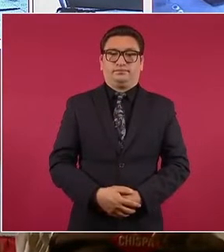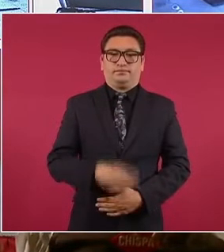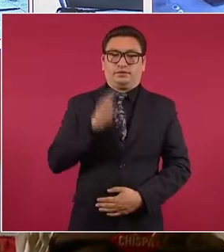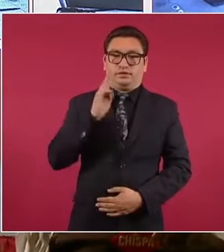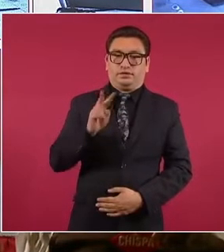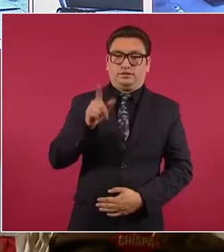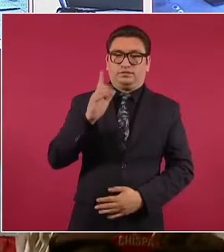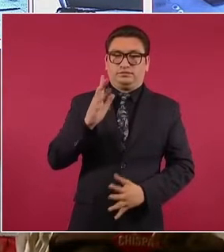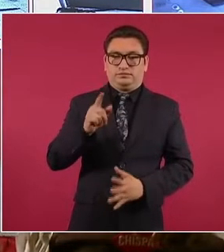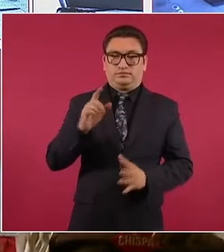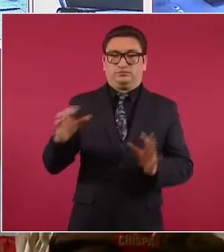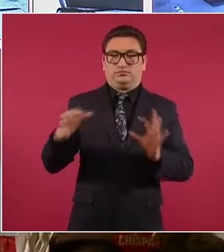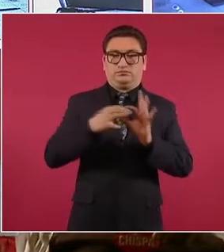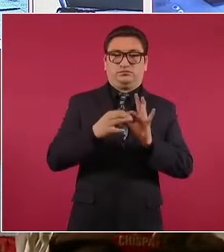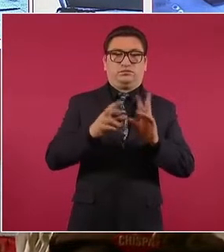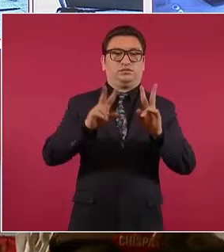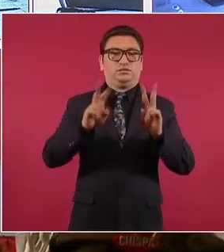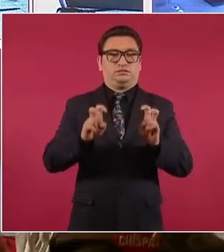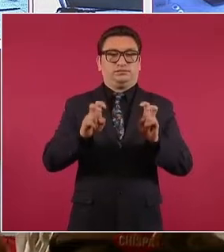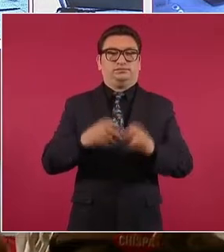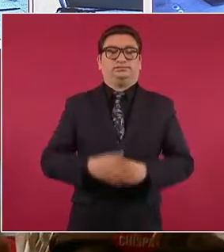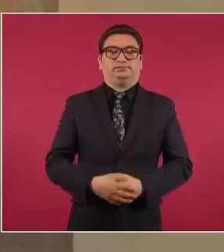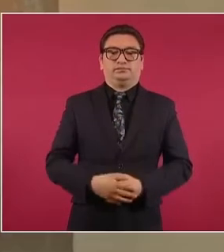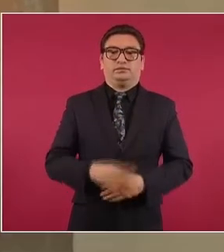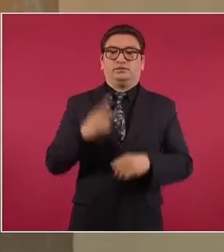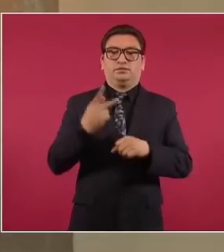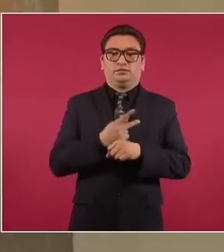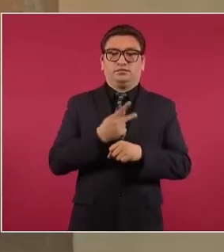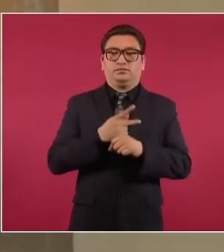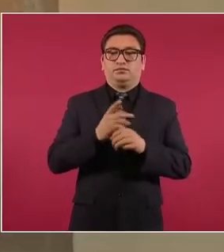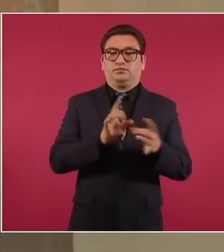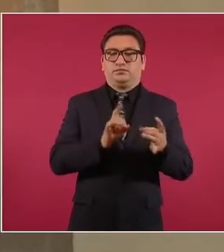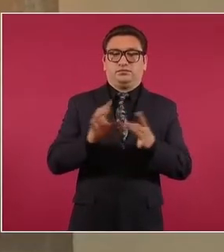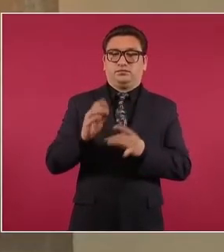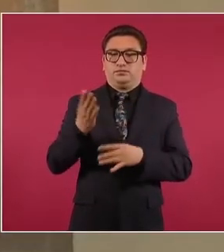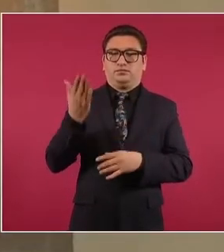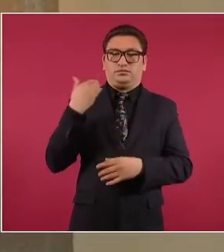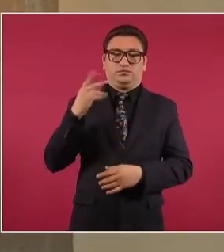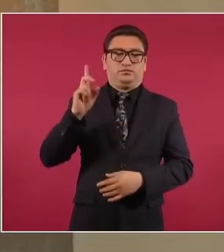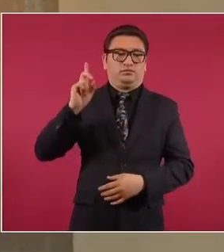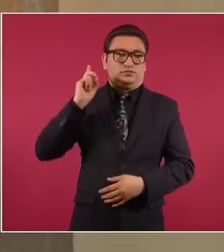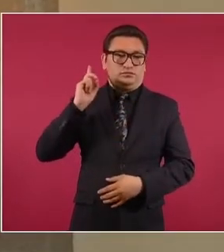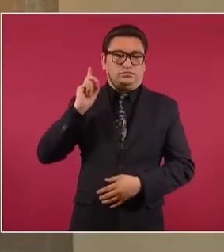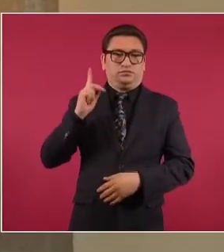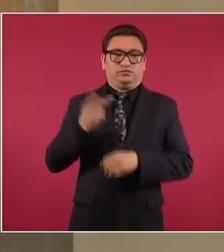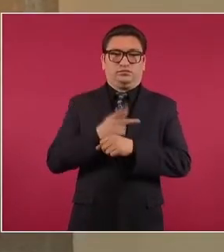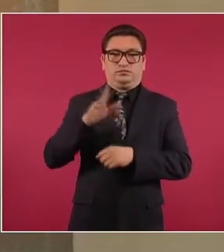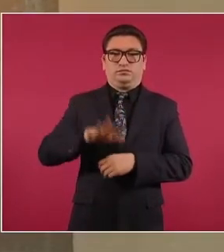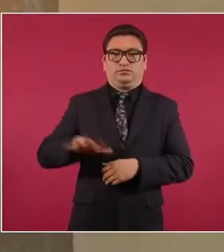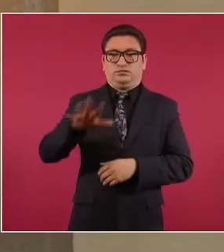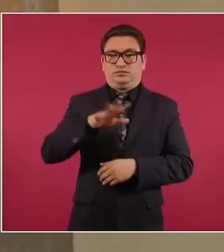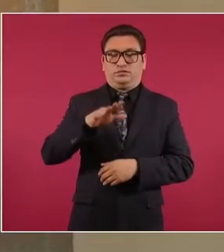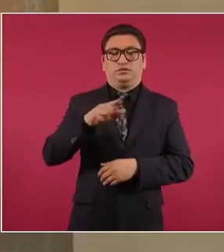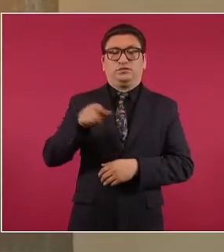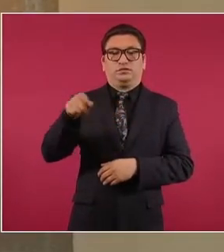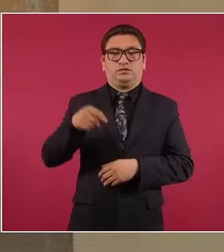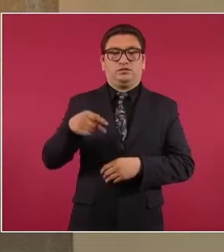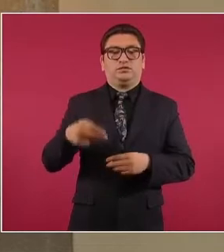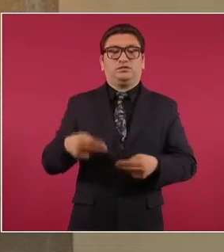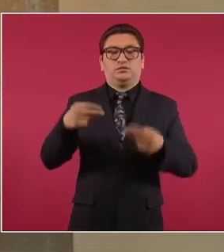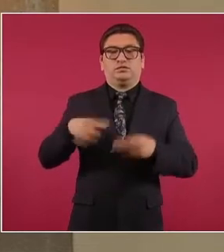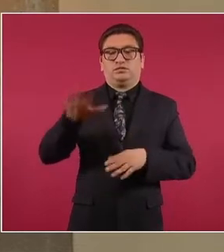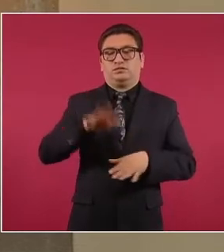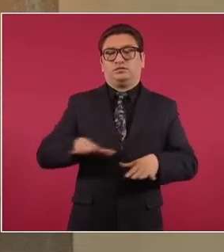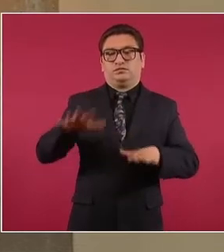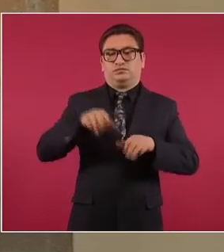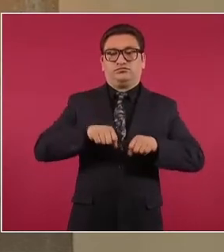vinculamos este tema con la situación que se vivió el pasado domingo en el Centro Comercial Landmark, en